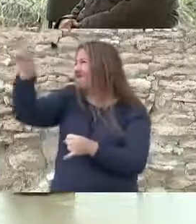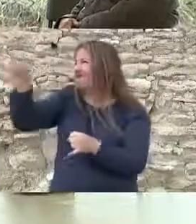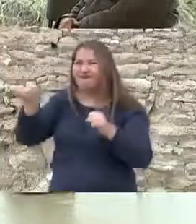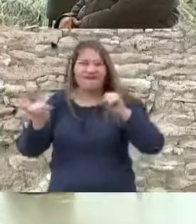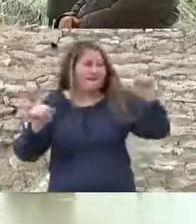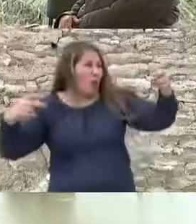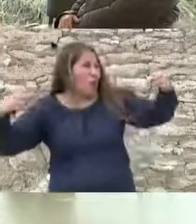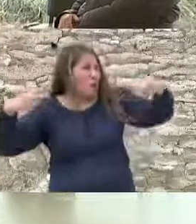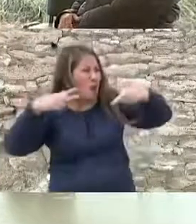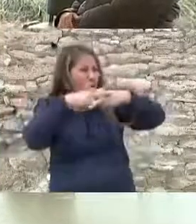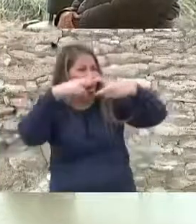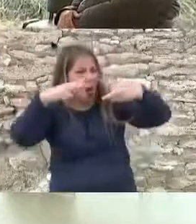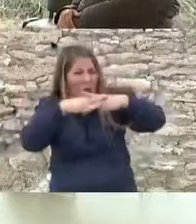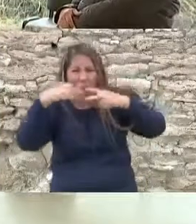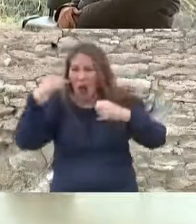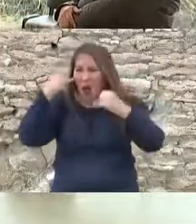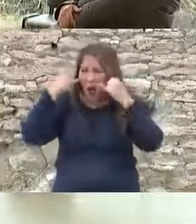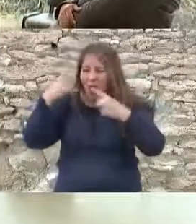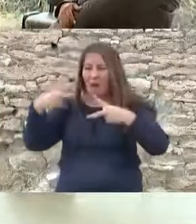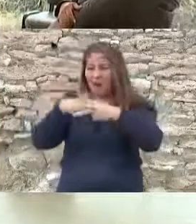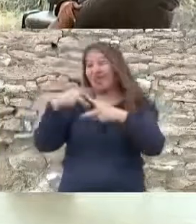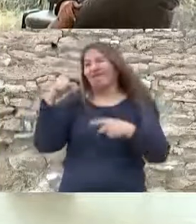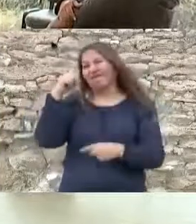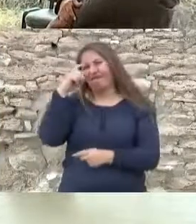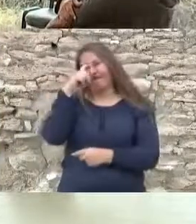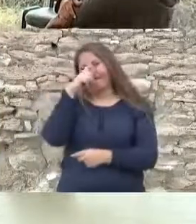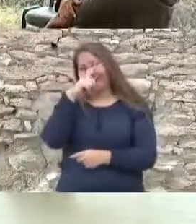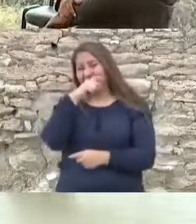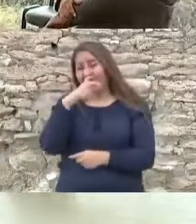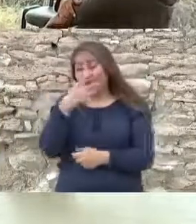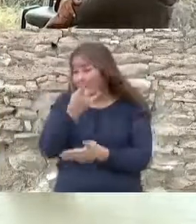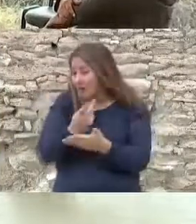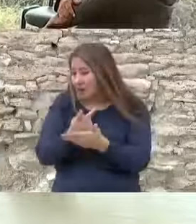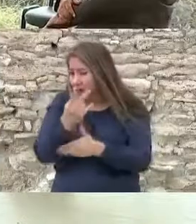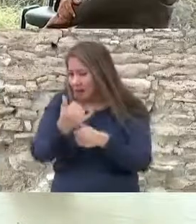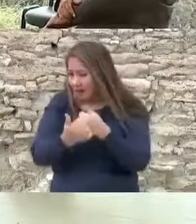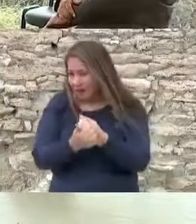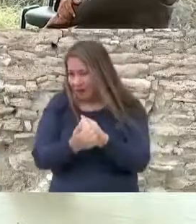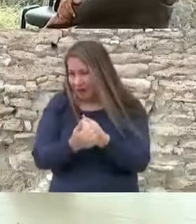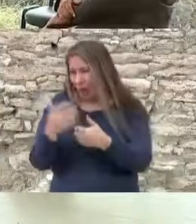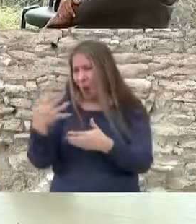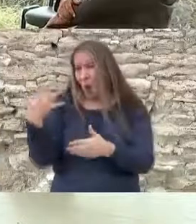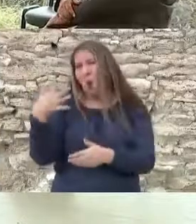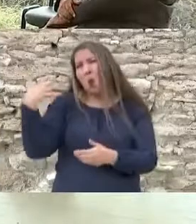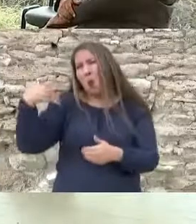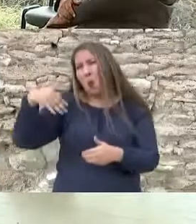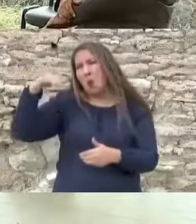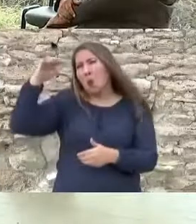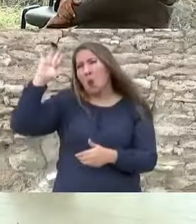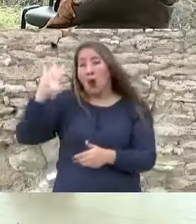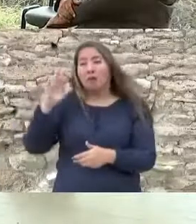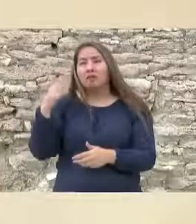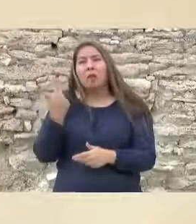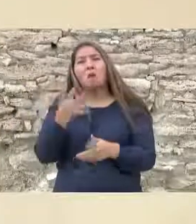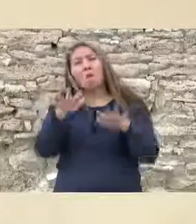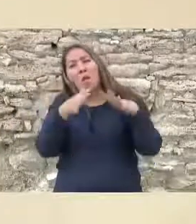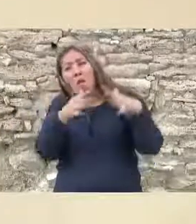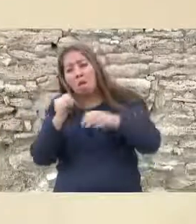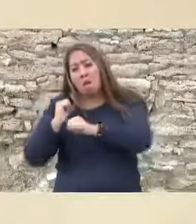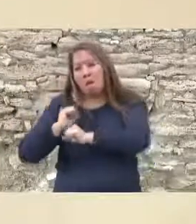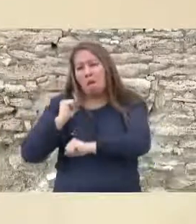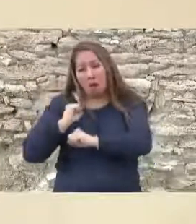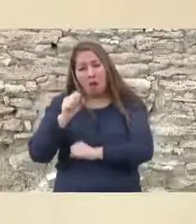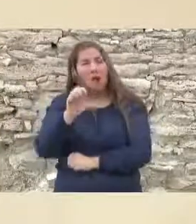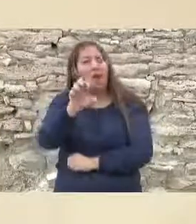ataques de los indios nómadas dificultaron todos los proyectos. Fue hasta el inicio del siglo XIX